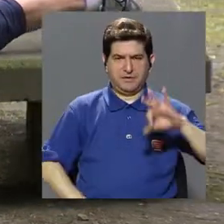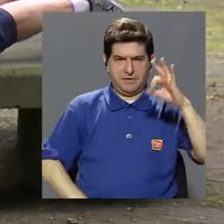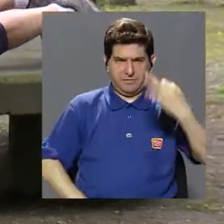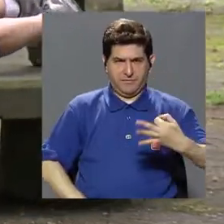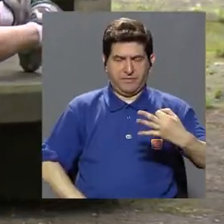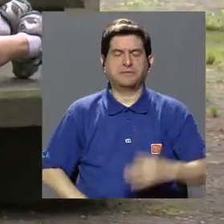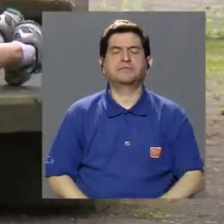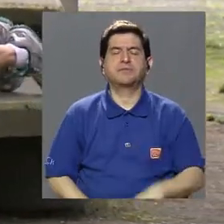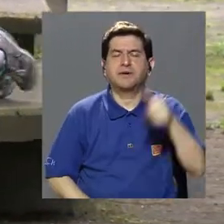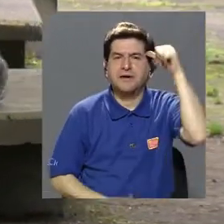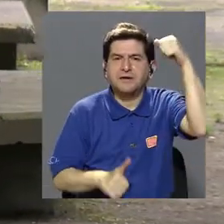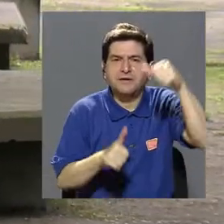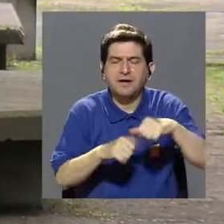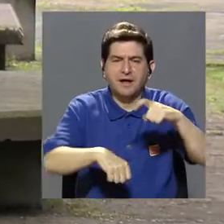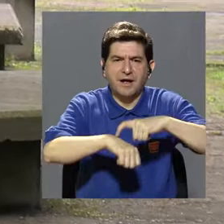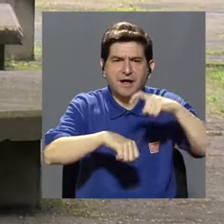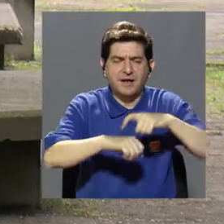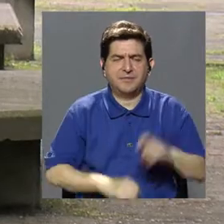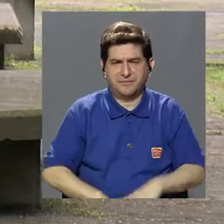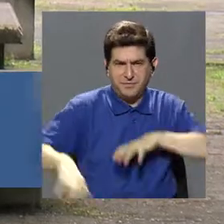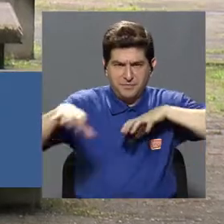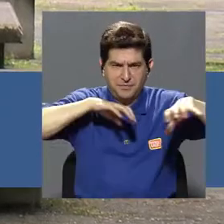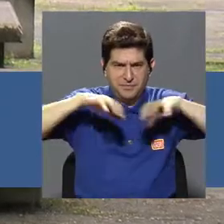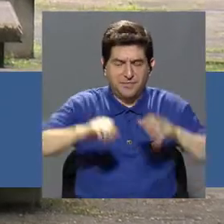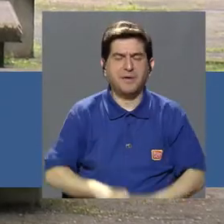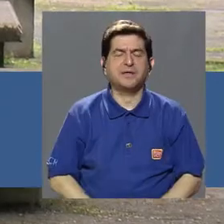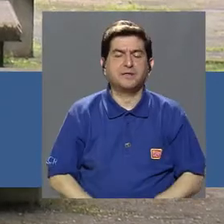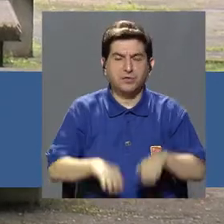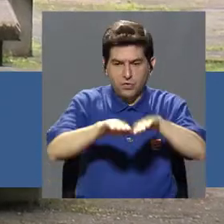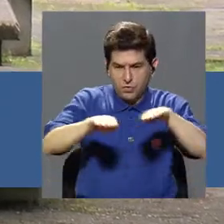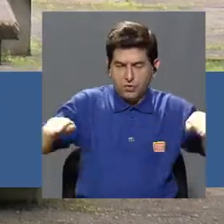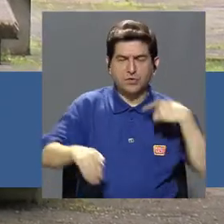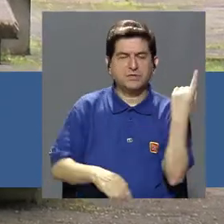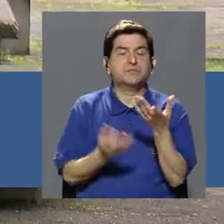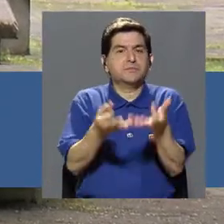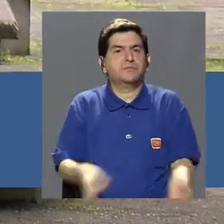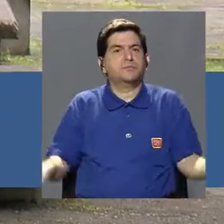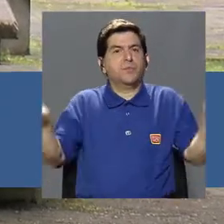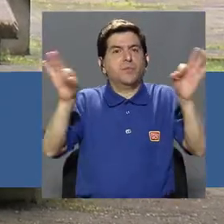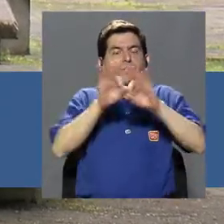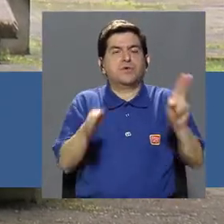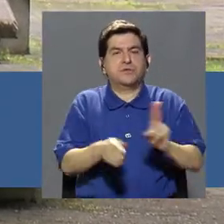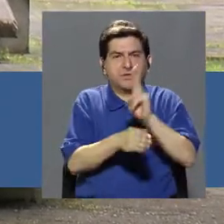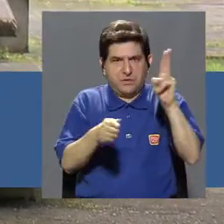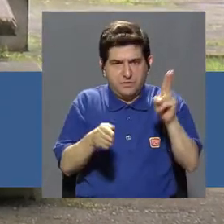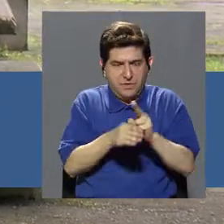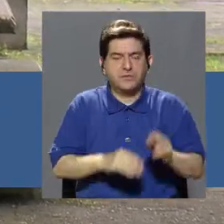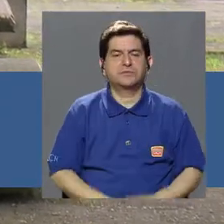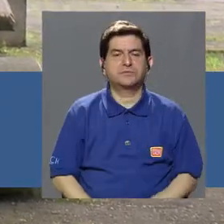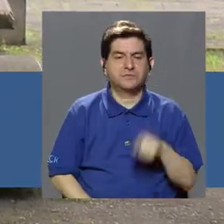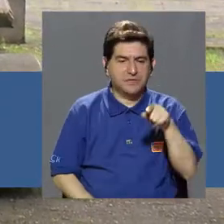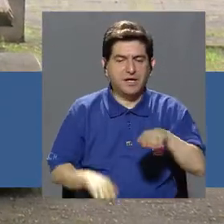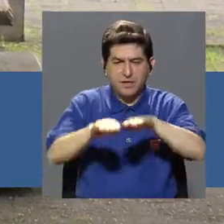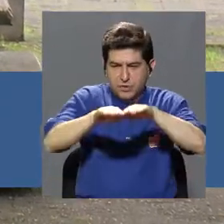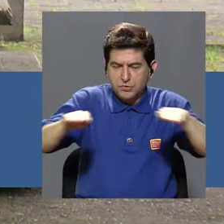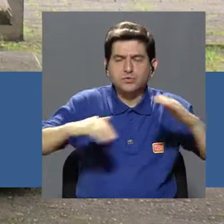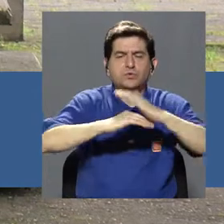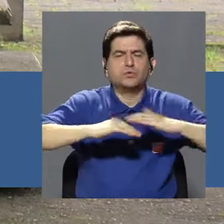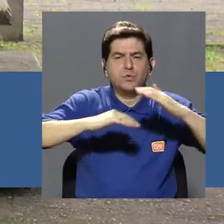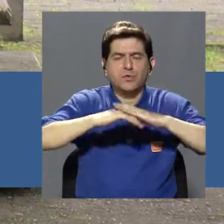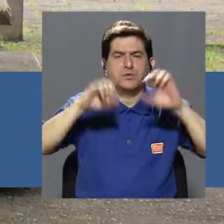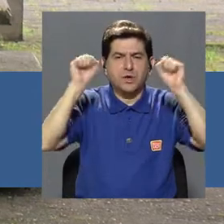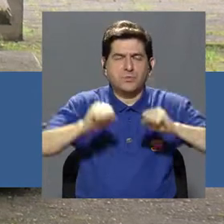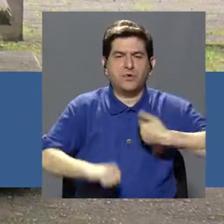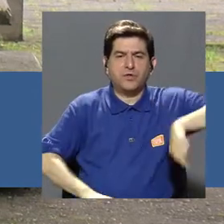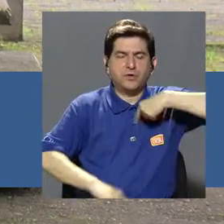Les recordamos que a la hora de realizar ejercicio a nivel del suelo siempre es importante utilizar una superficie